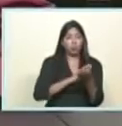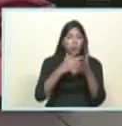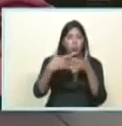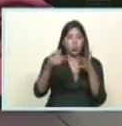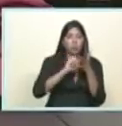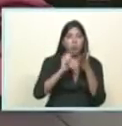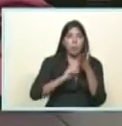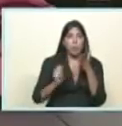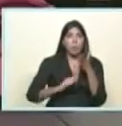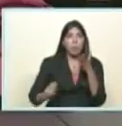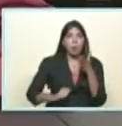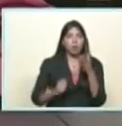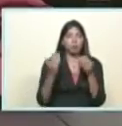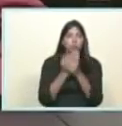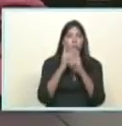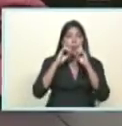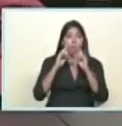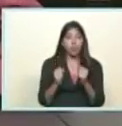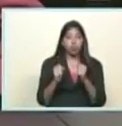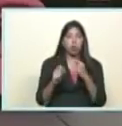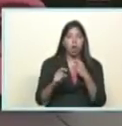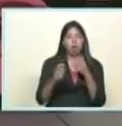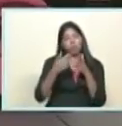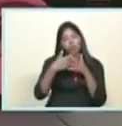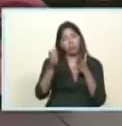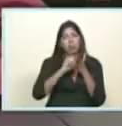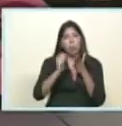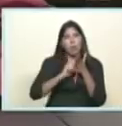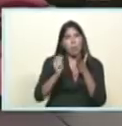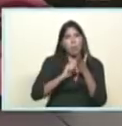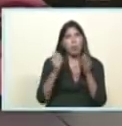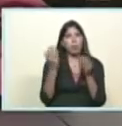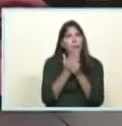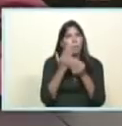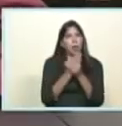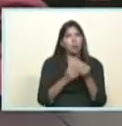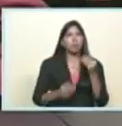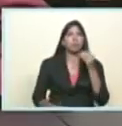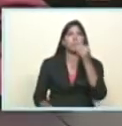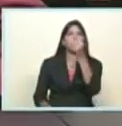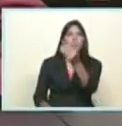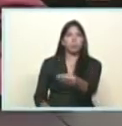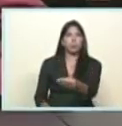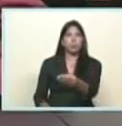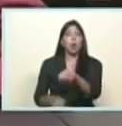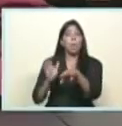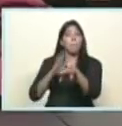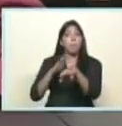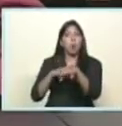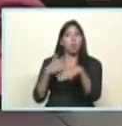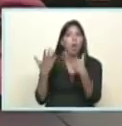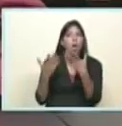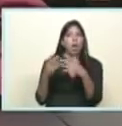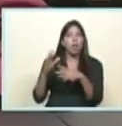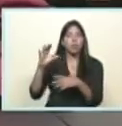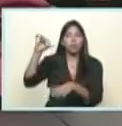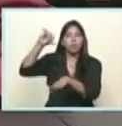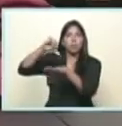de juristas de estudiosos del derecho porque le están solicitando al poder electoral